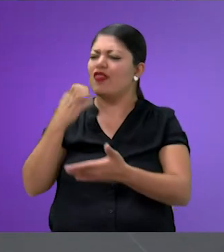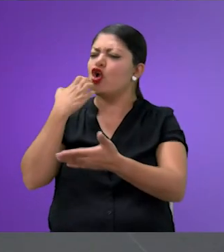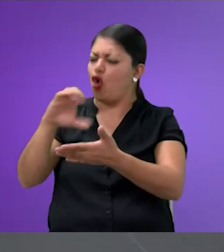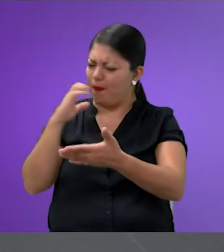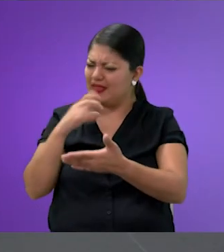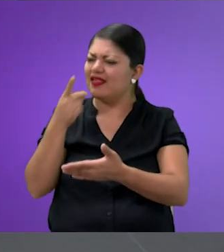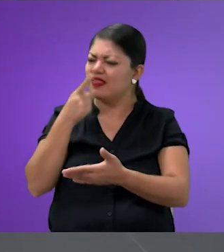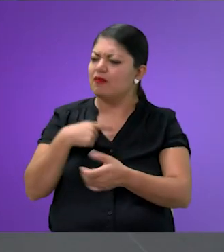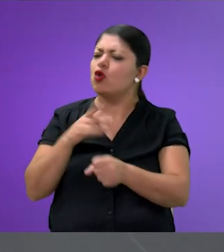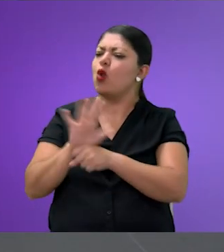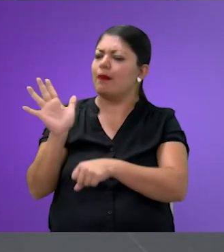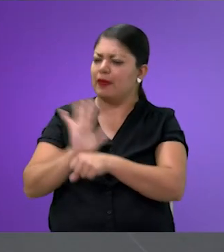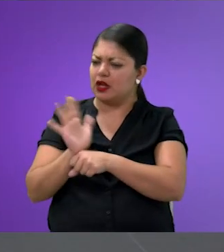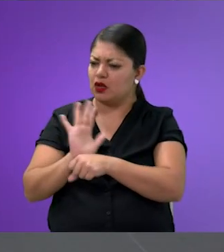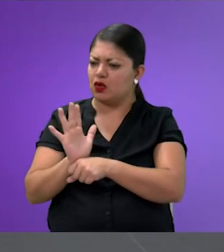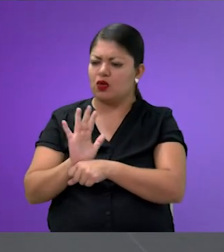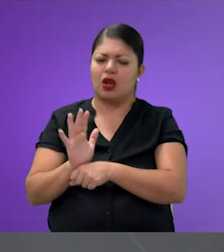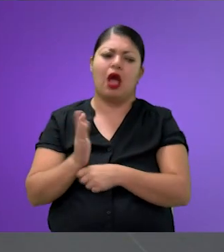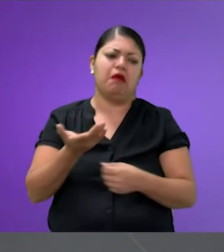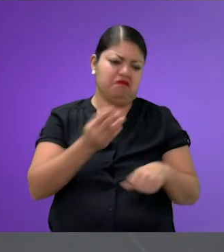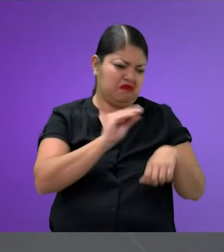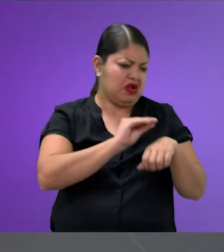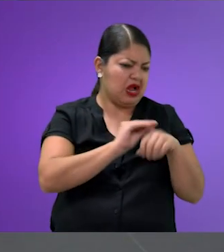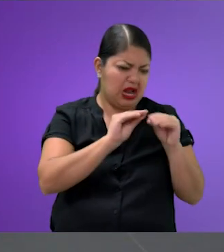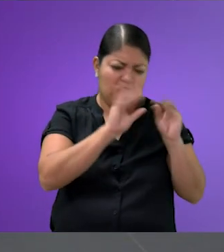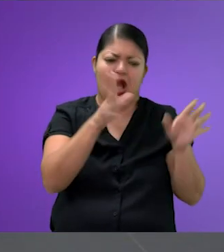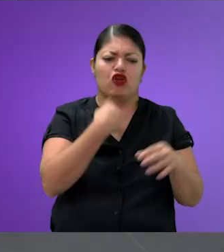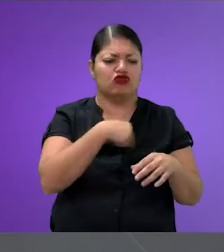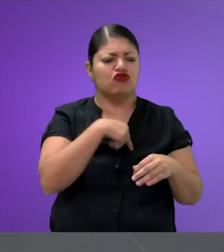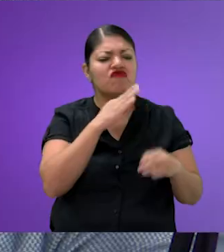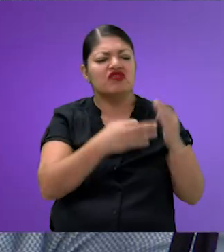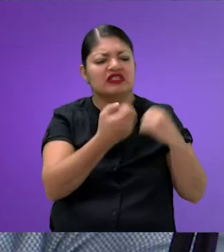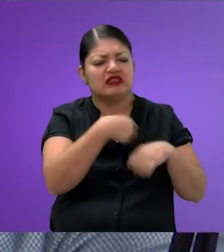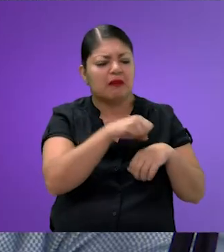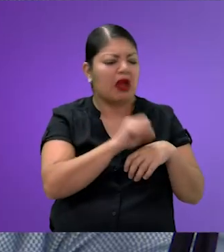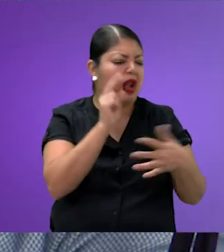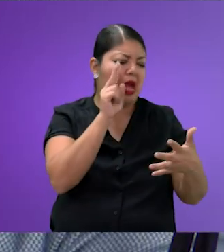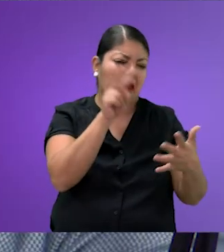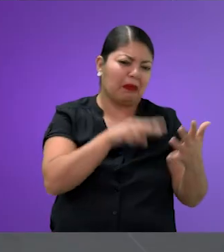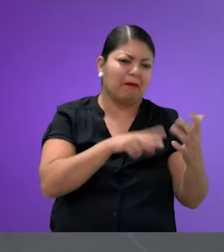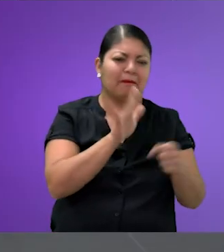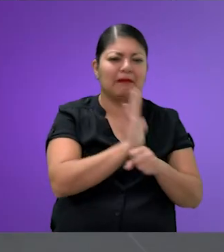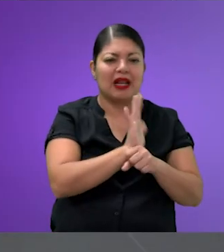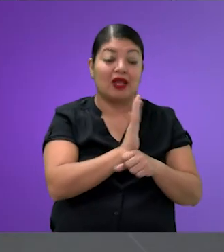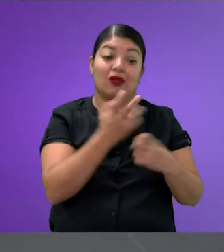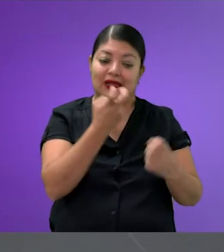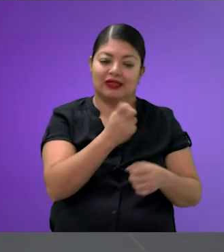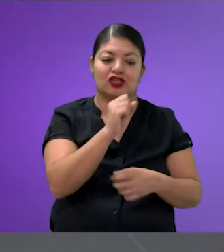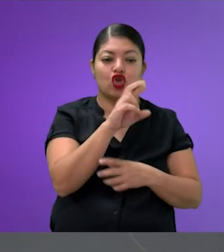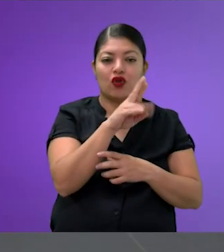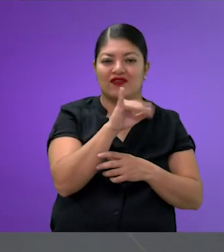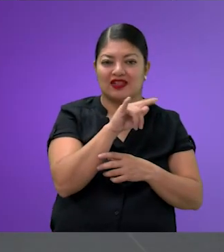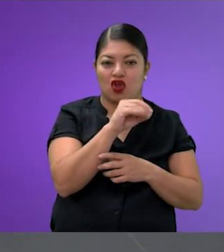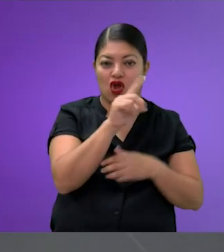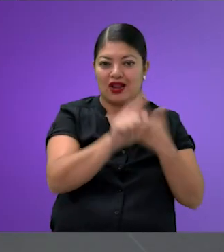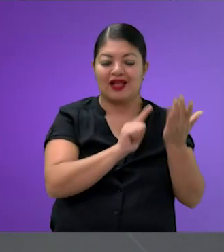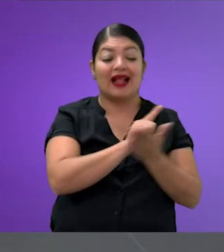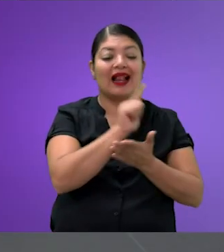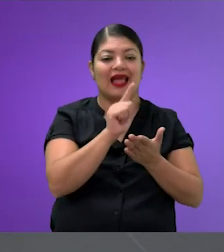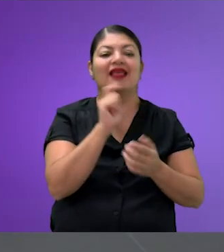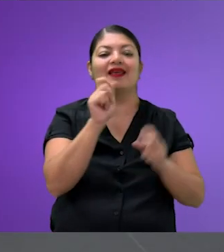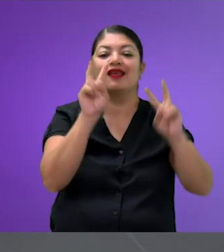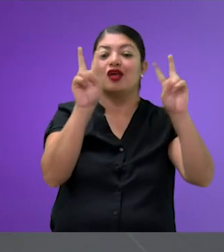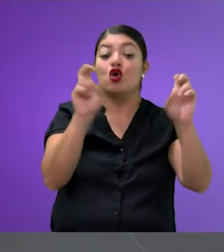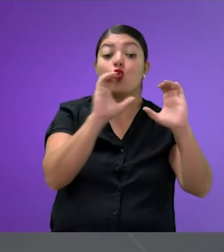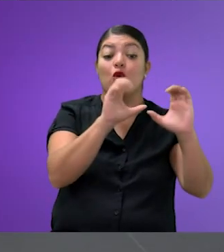para verlas, y claro que si nos aventamos ahí a este fin de semana a ver películas, ¿no? Pero bueno, hasta aquí el sorbito legislativo con esta ley cuida a quien